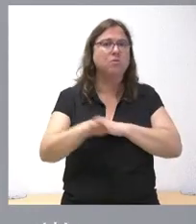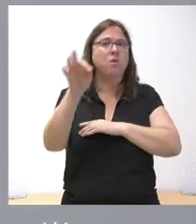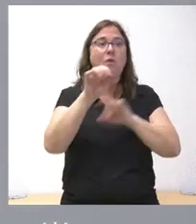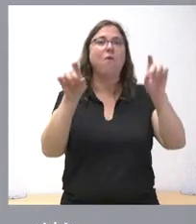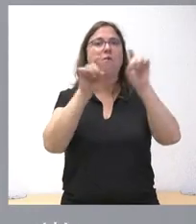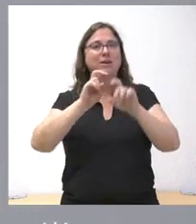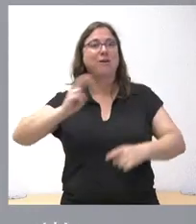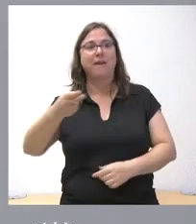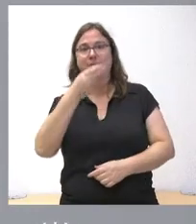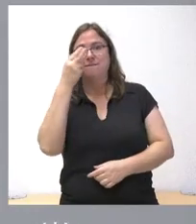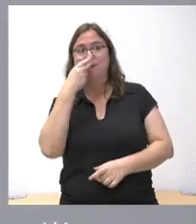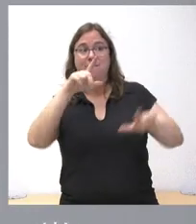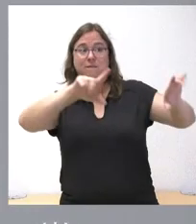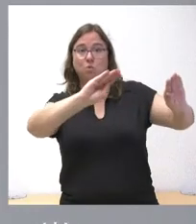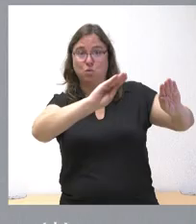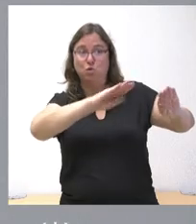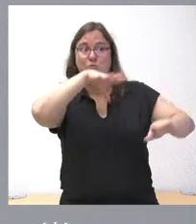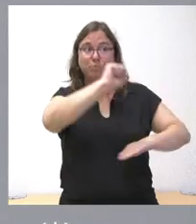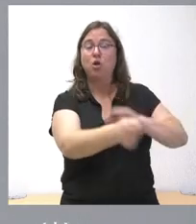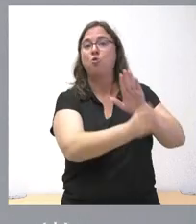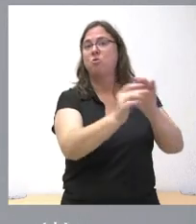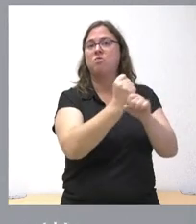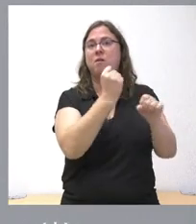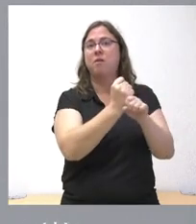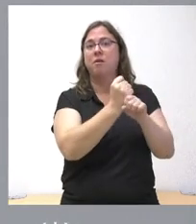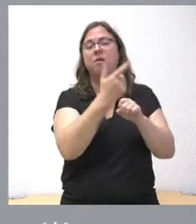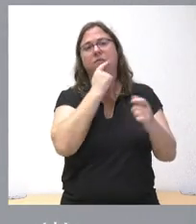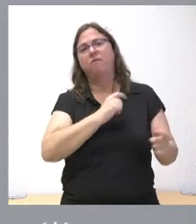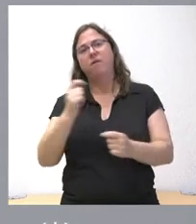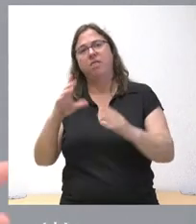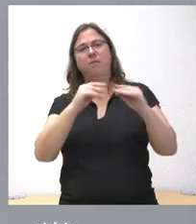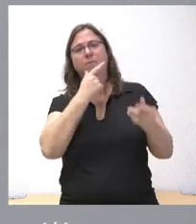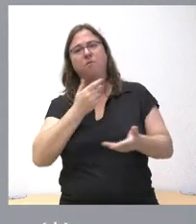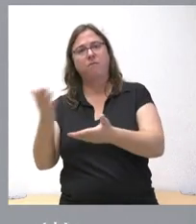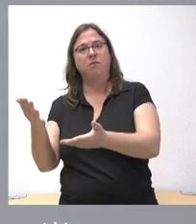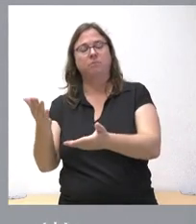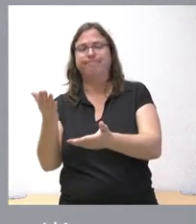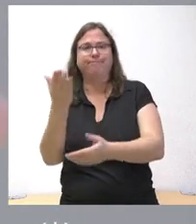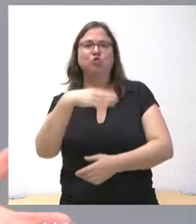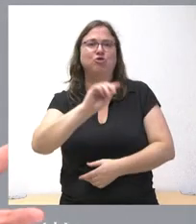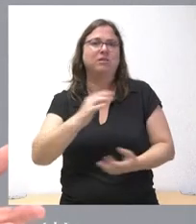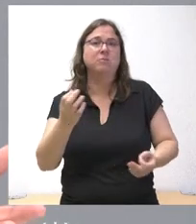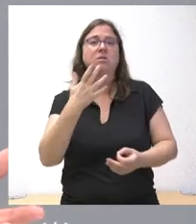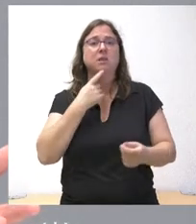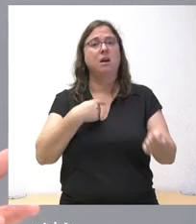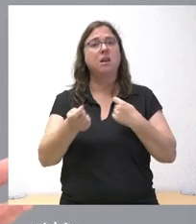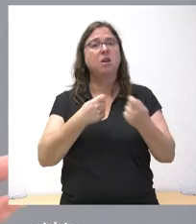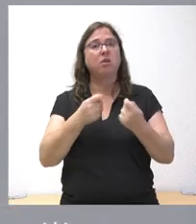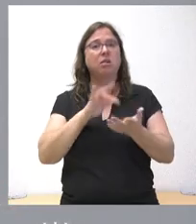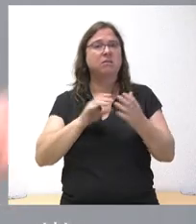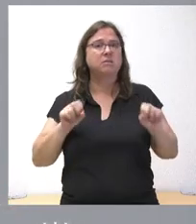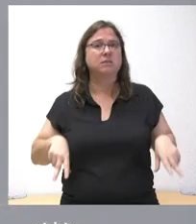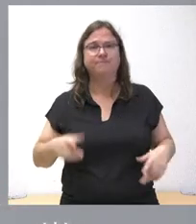empresa interesada en esas instalaciones y dar continuidad a la actividad, se facilitará por parte de Bimbo. Nadie entendería que esta negociación no se produjera